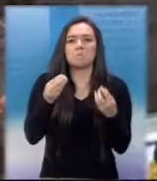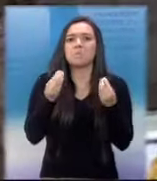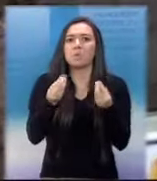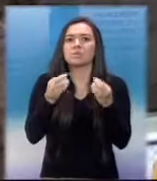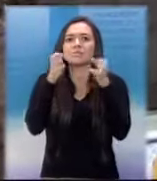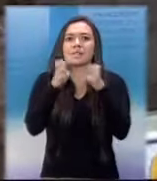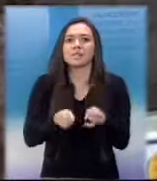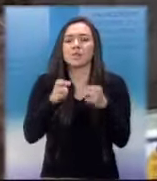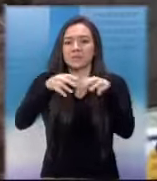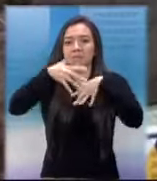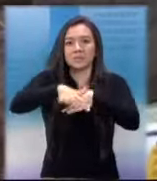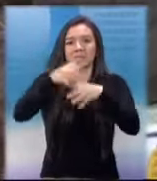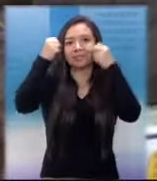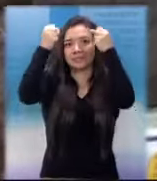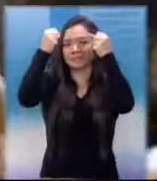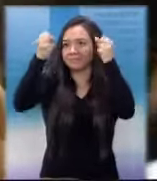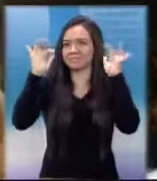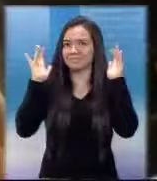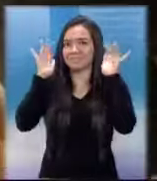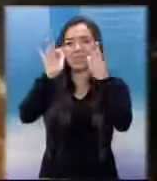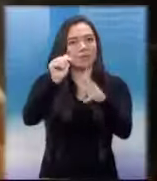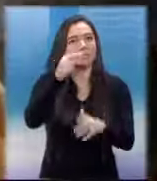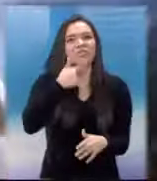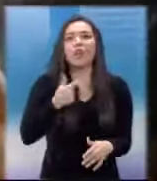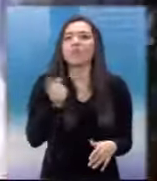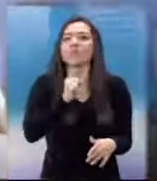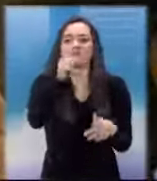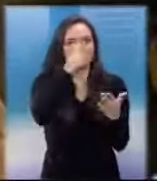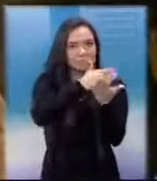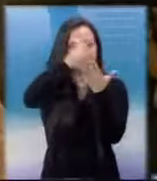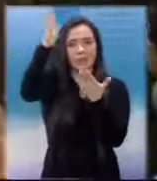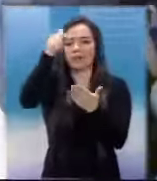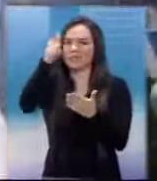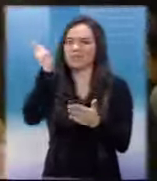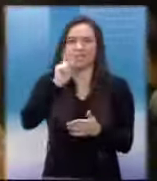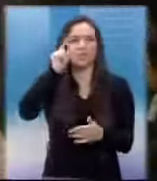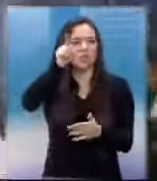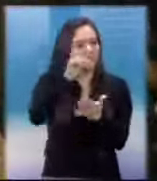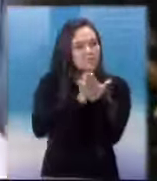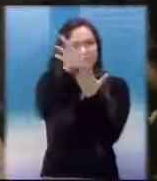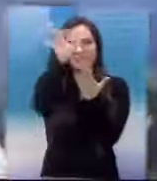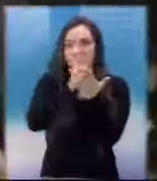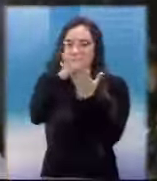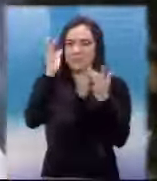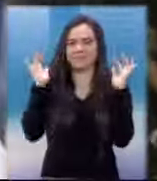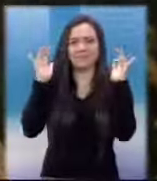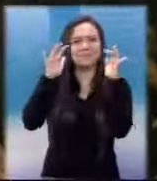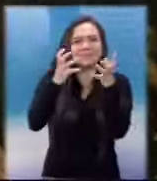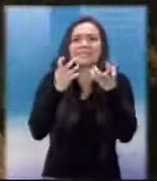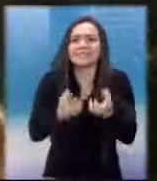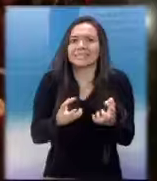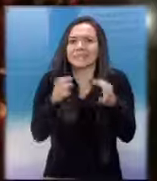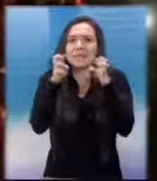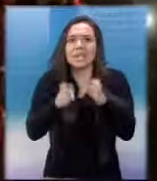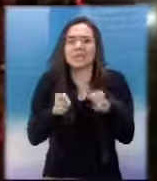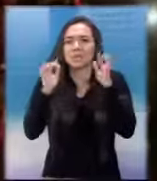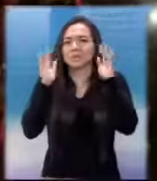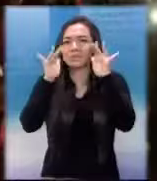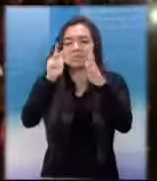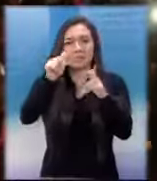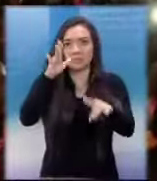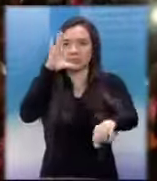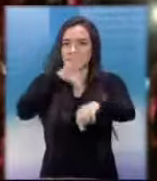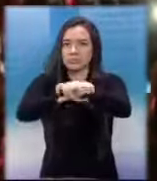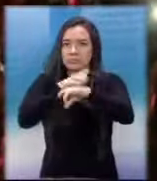todos los manifestantes. La oposición ucraniana exige la renuncia del gobierno y la liberación de los manifestantes detenidos para